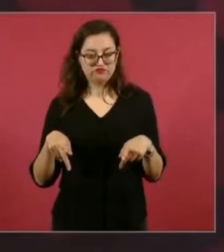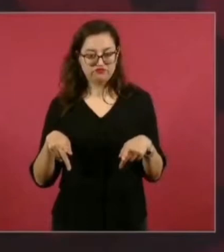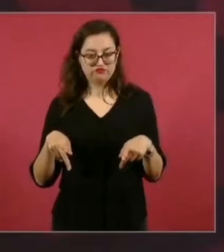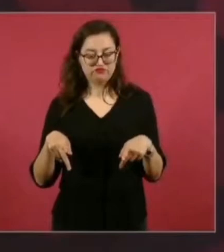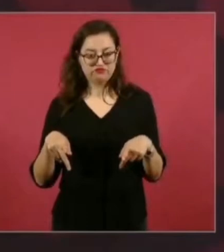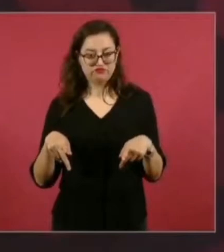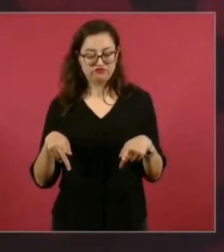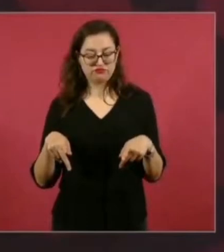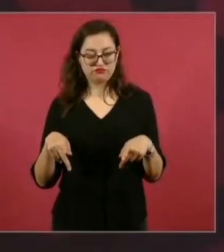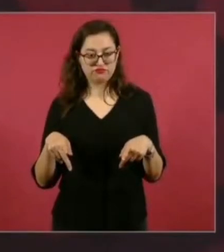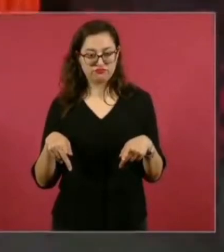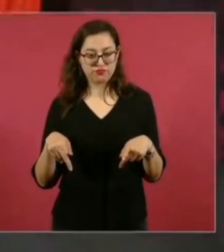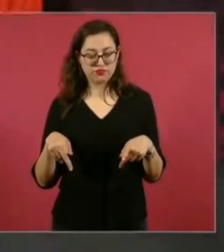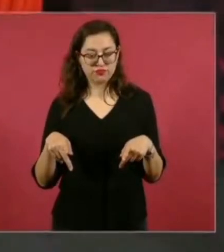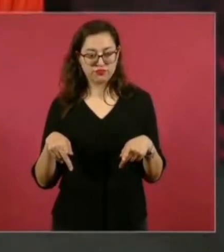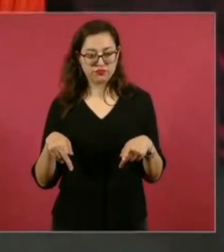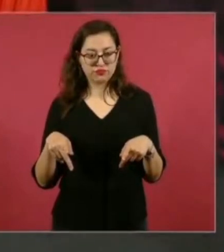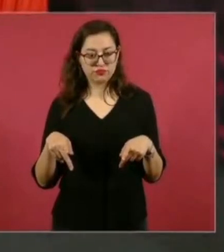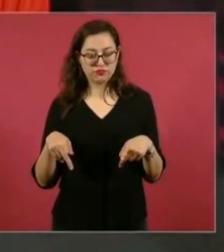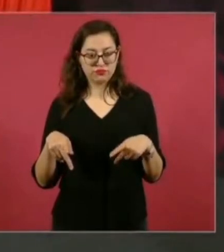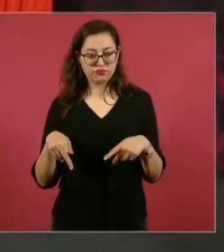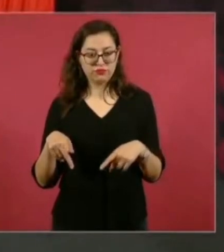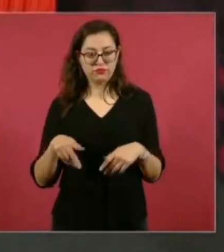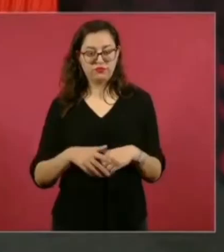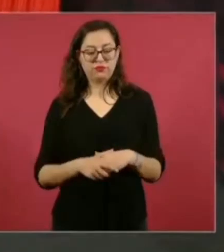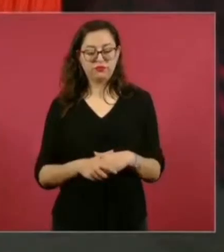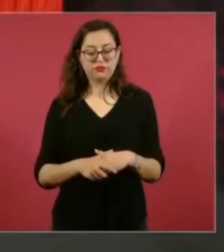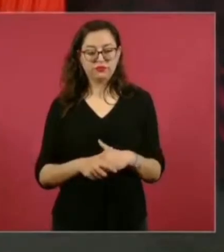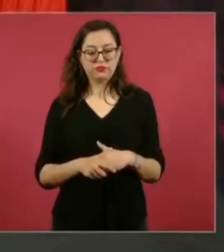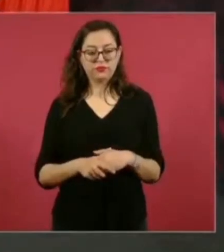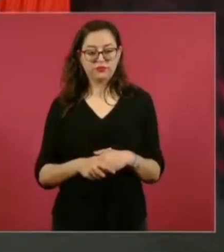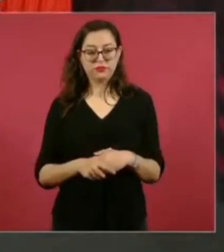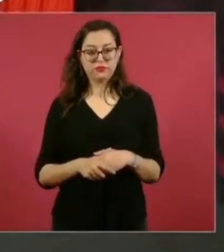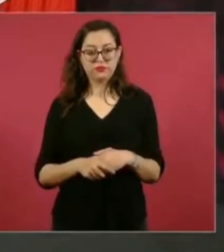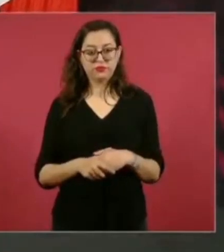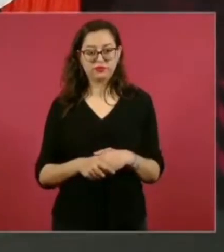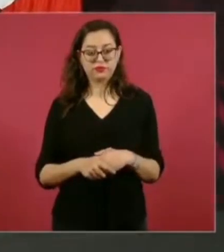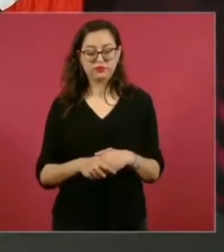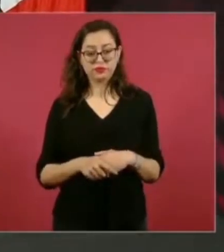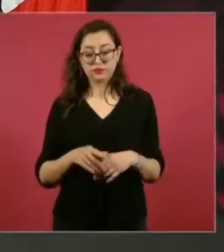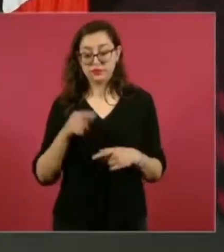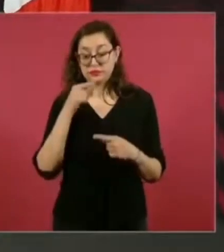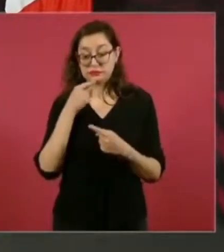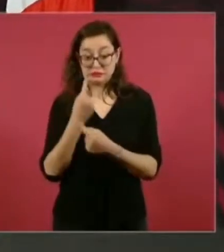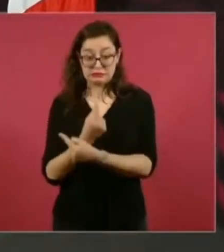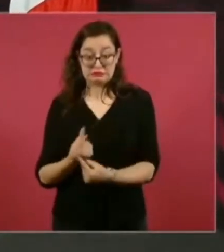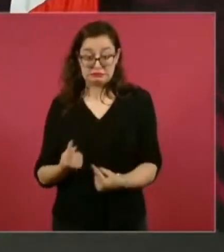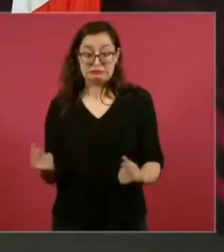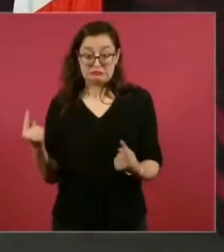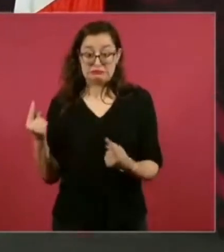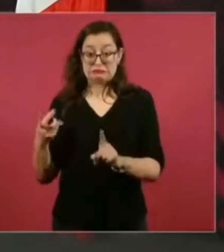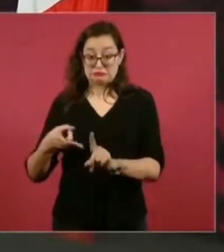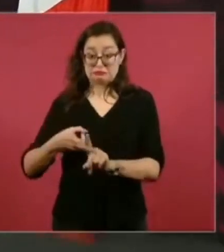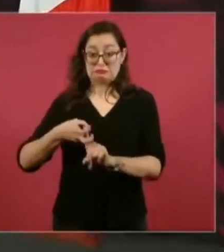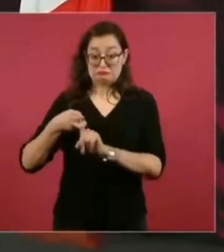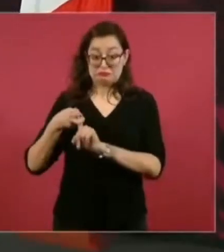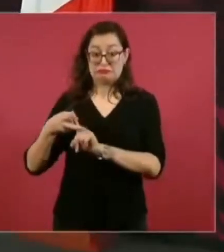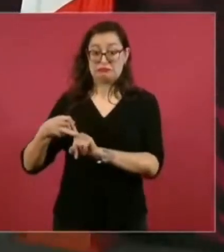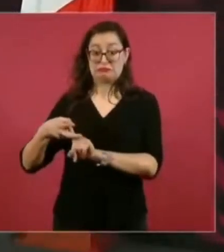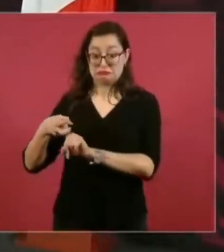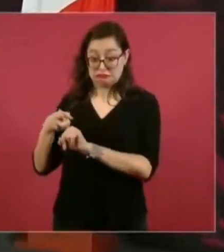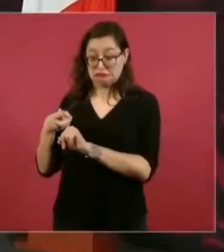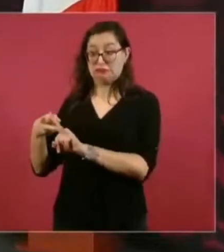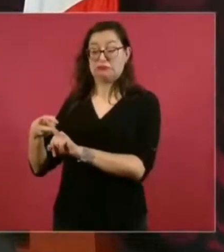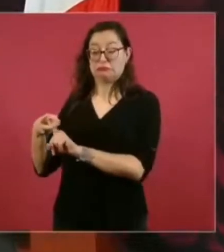secuestrando a niños, eso sí,